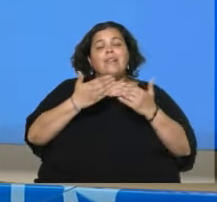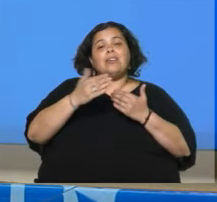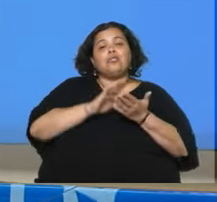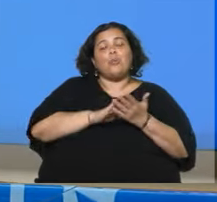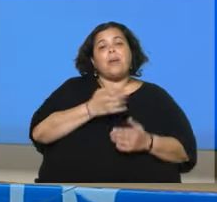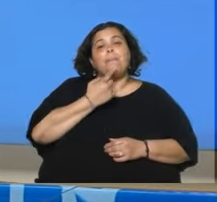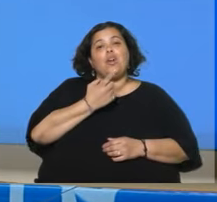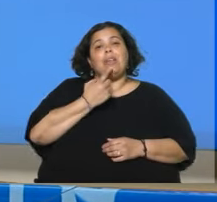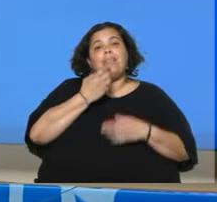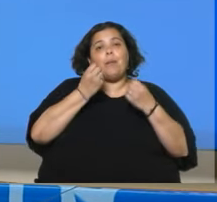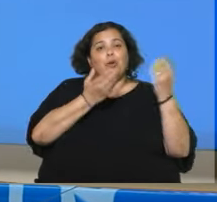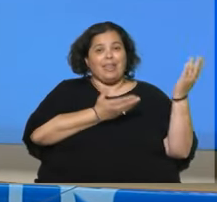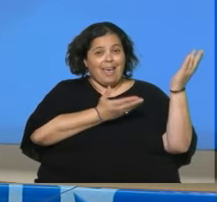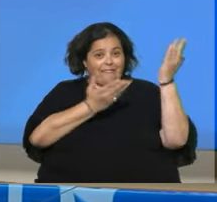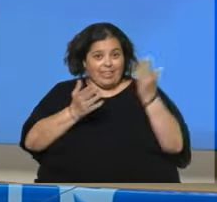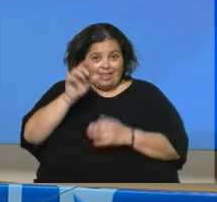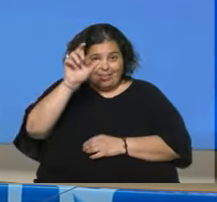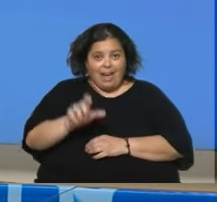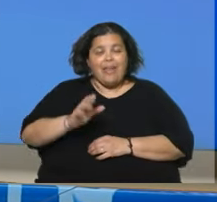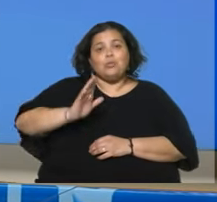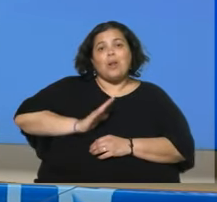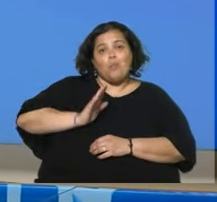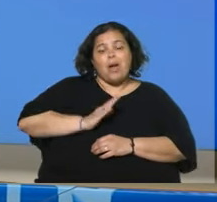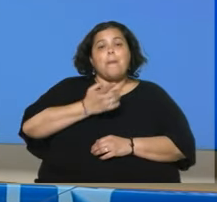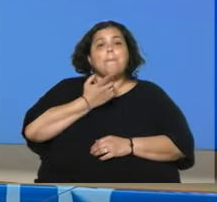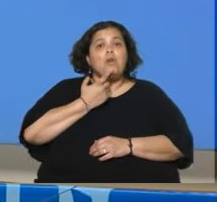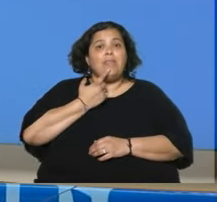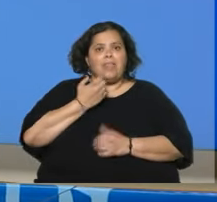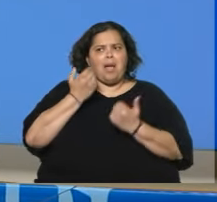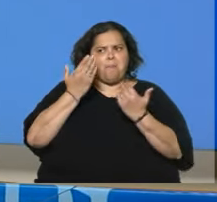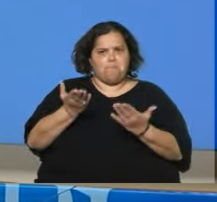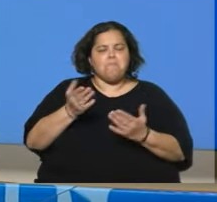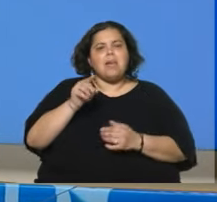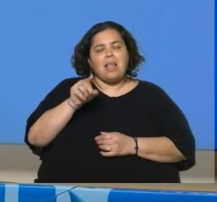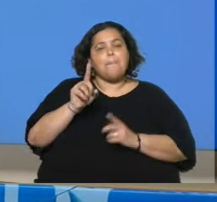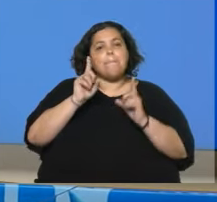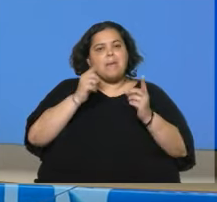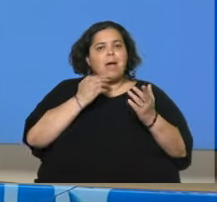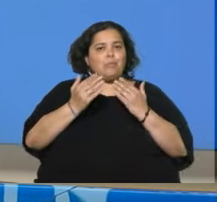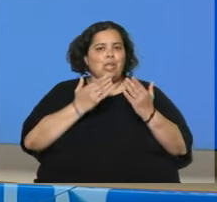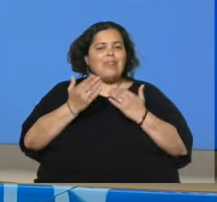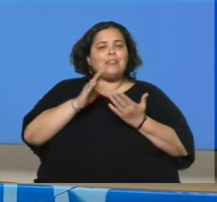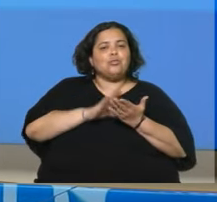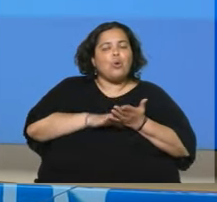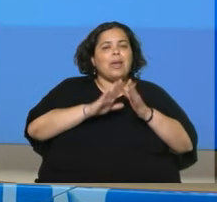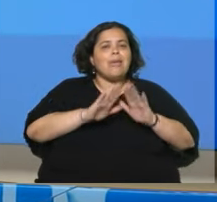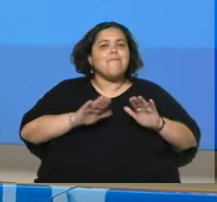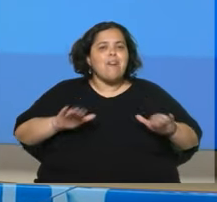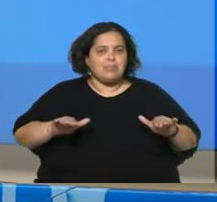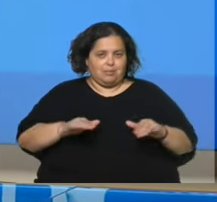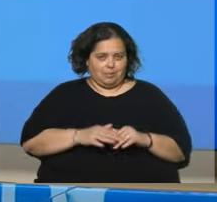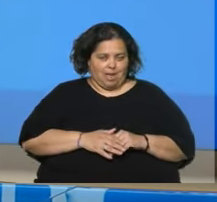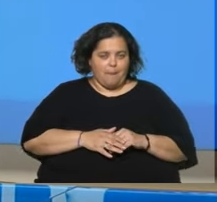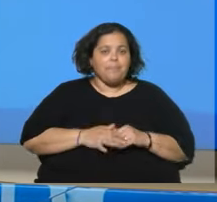Sí, nuestra invitada es una mujer política con muchas credenciales. También vamos a hablar de la infancia, de la niñez,